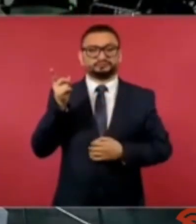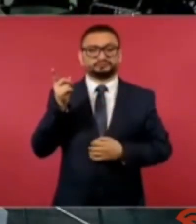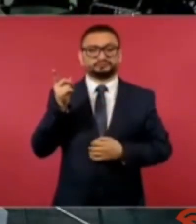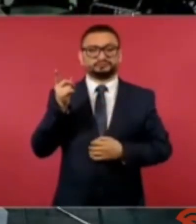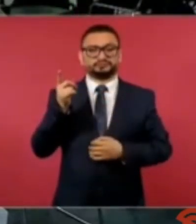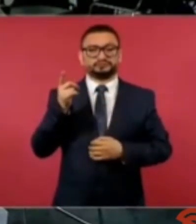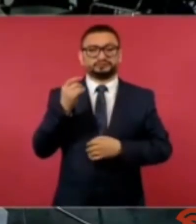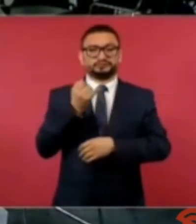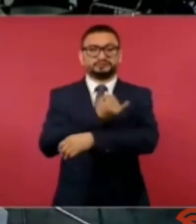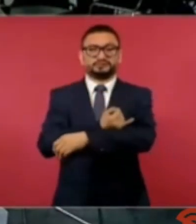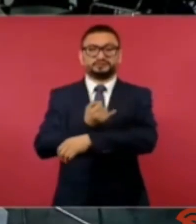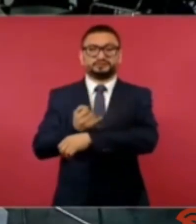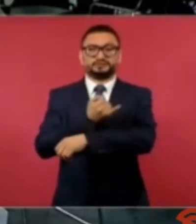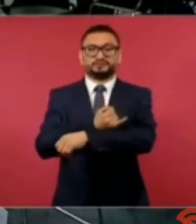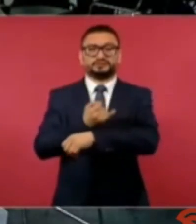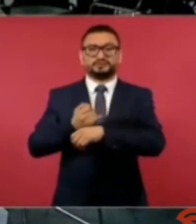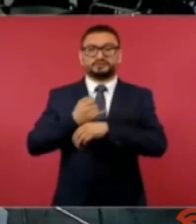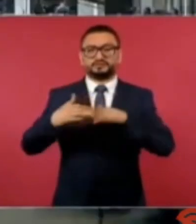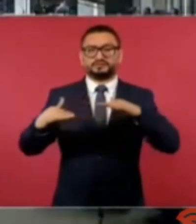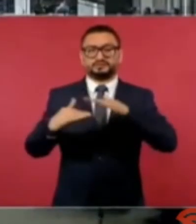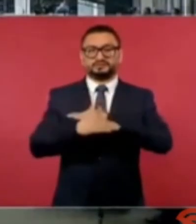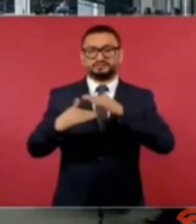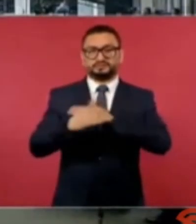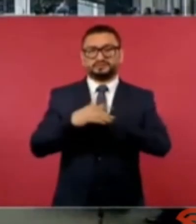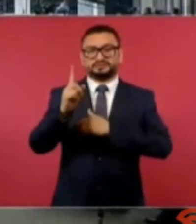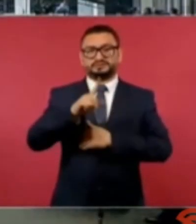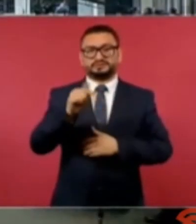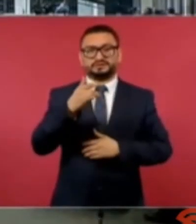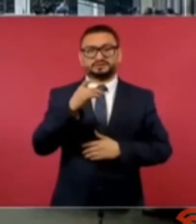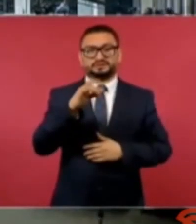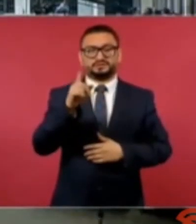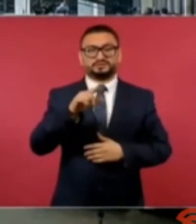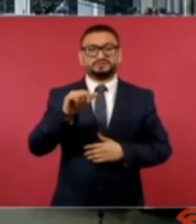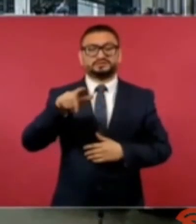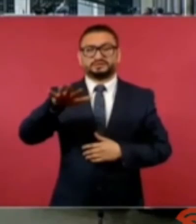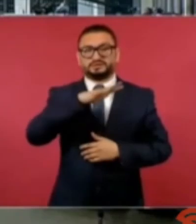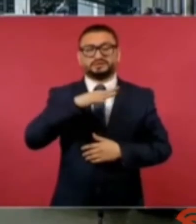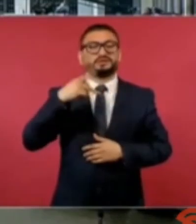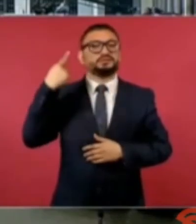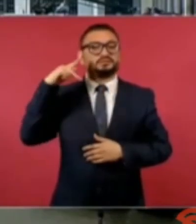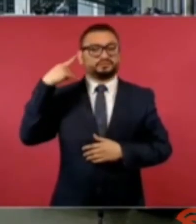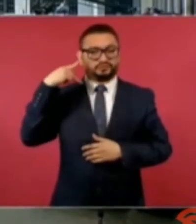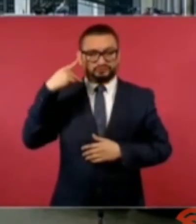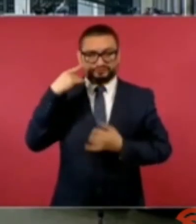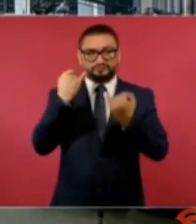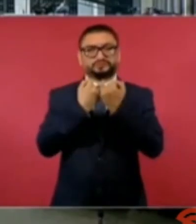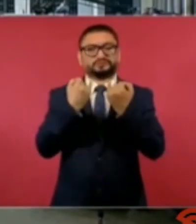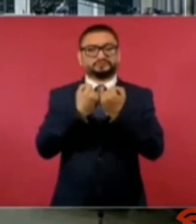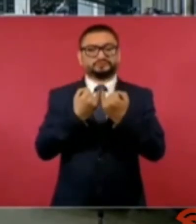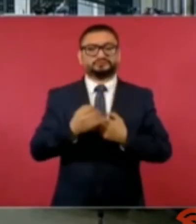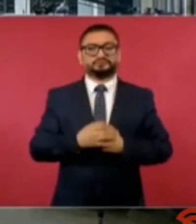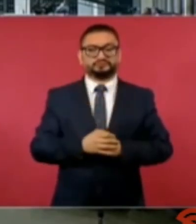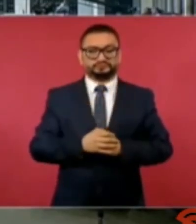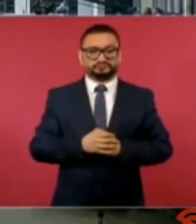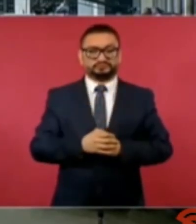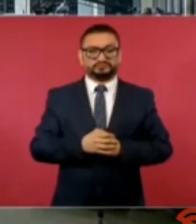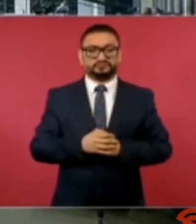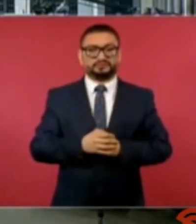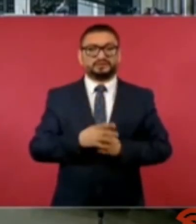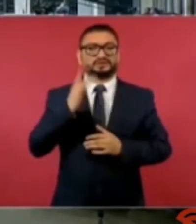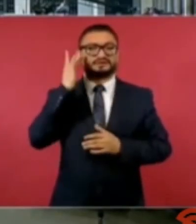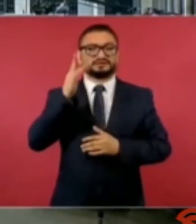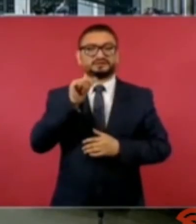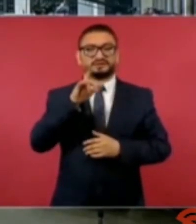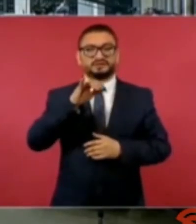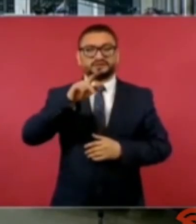Iztapalapa en la avenida Zaragoza y el de Puebla San Alejandro de